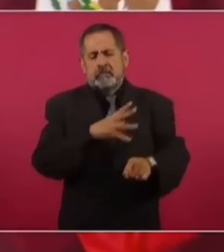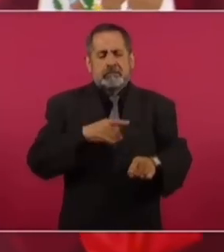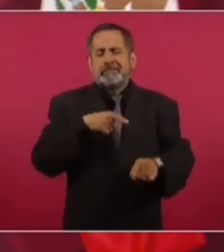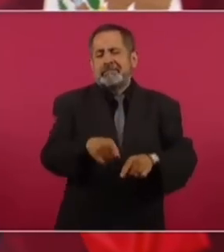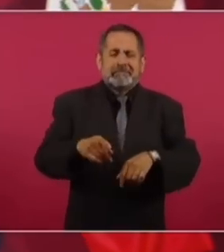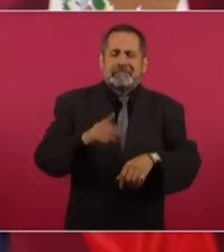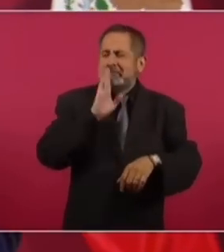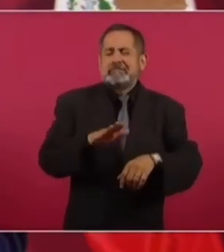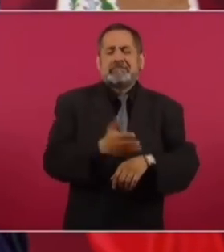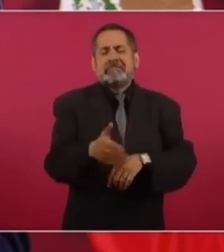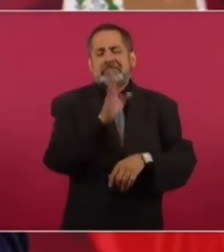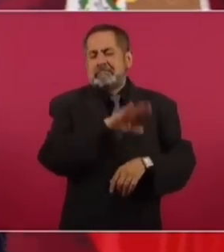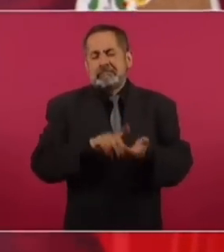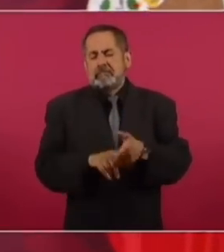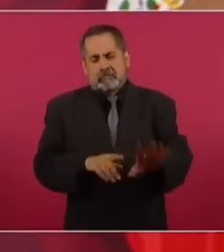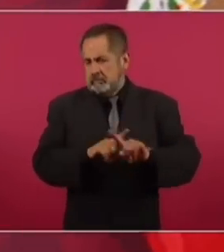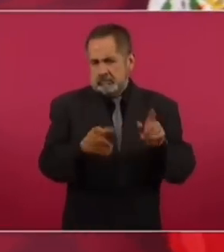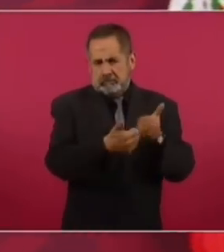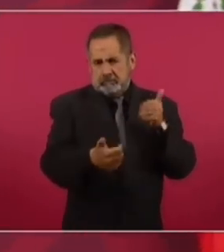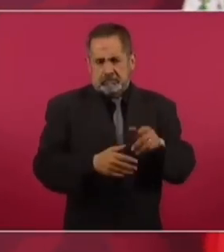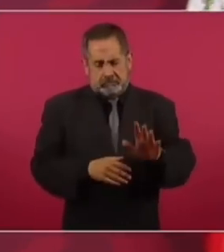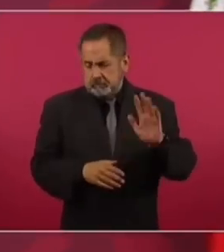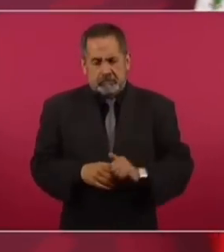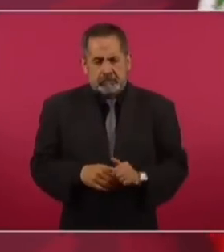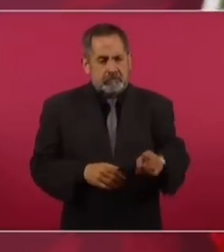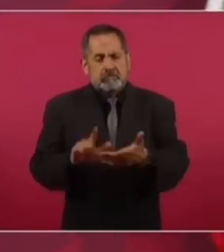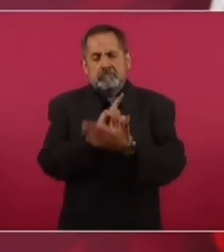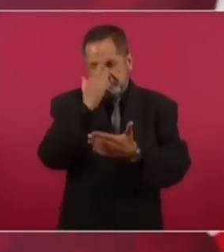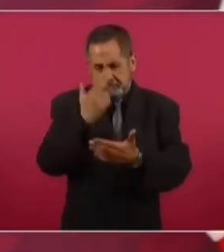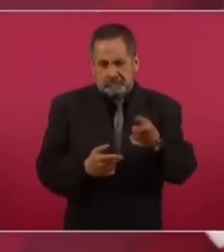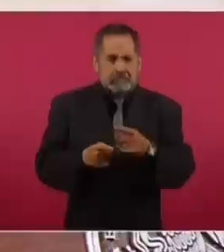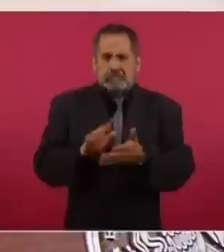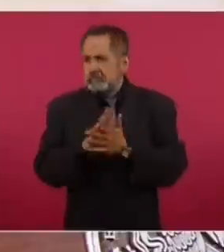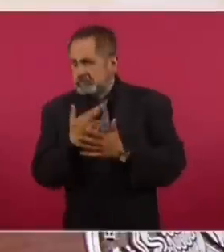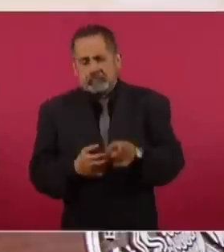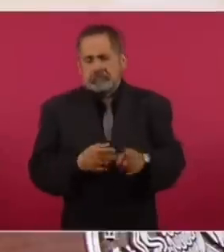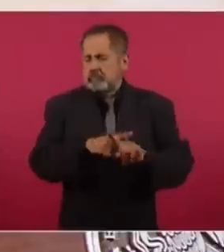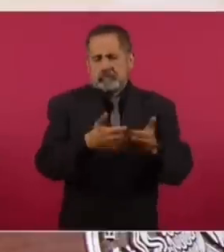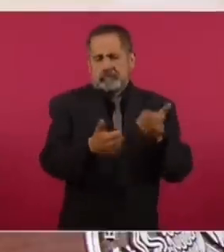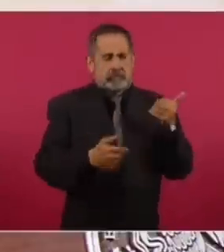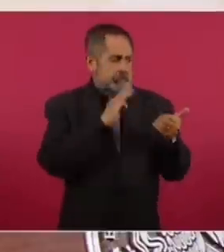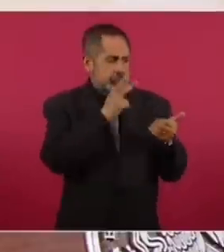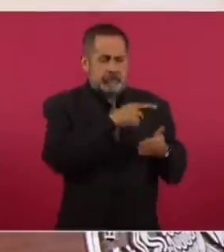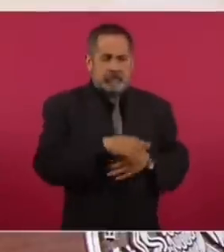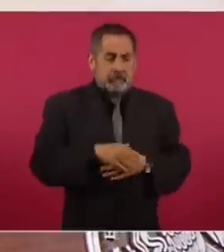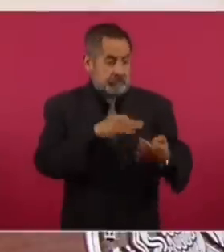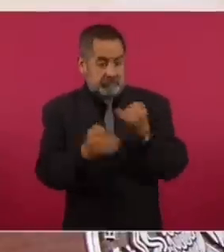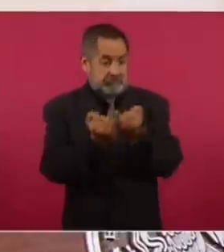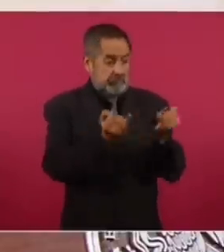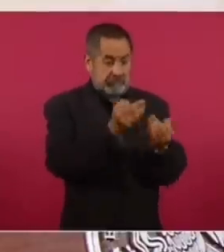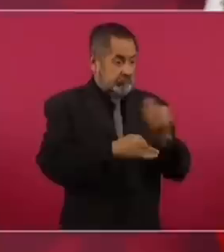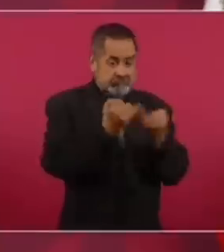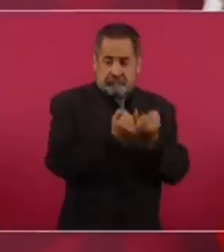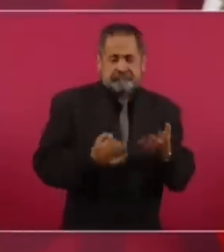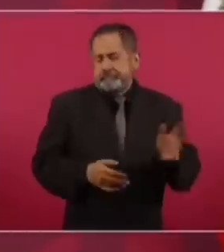el que se mete en cuestiones ilegales o delictivas. ¿Por qué generalizar?